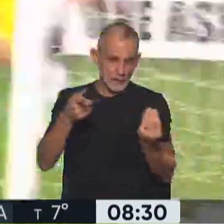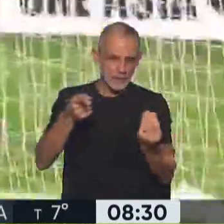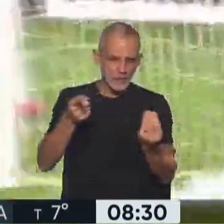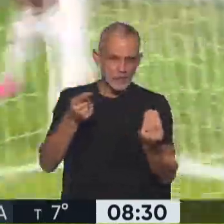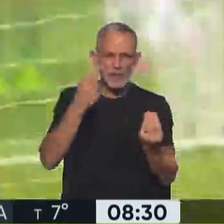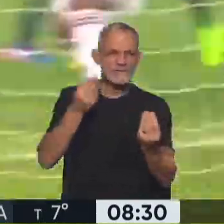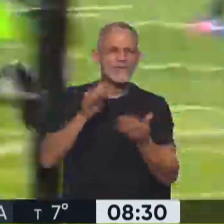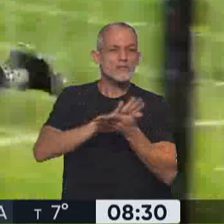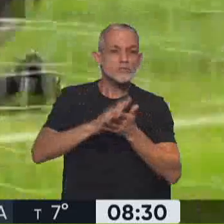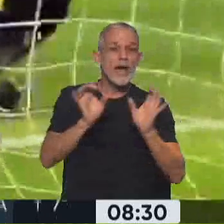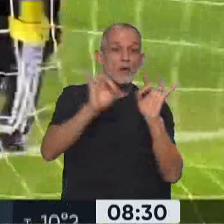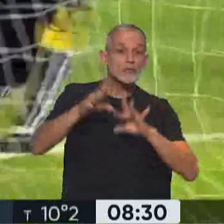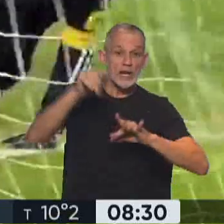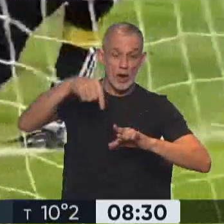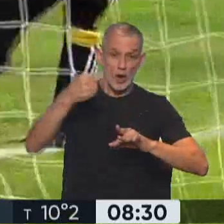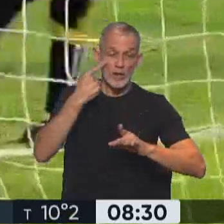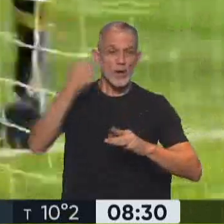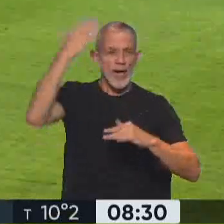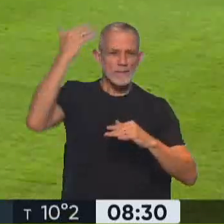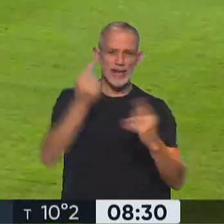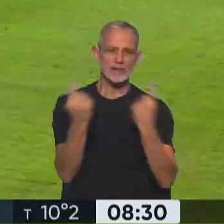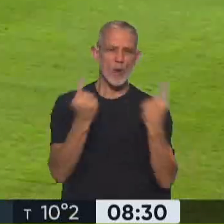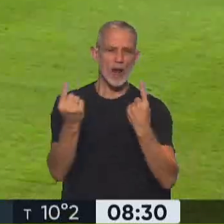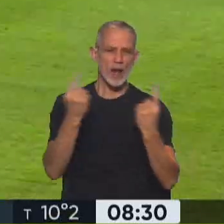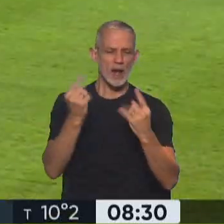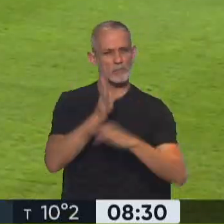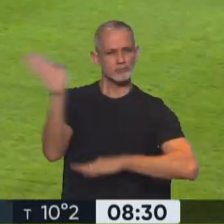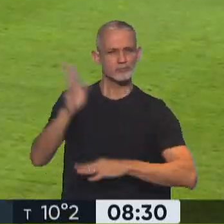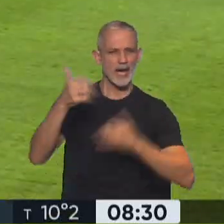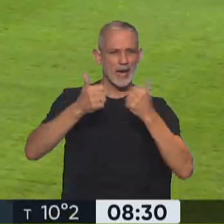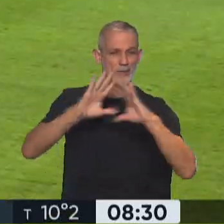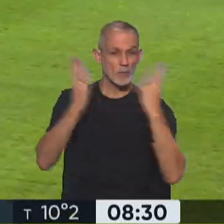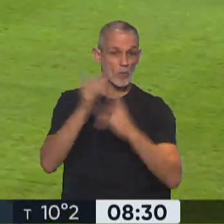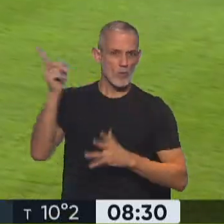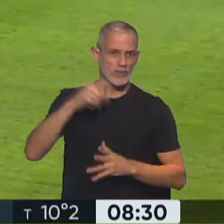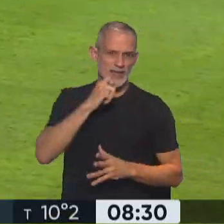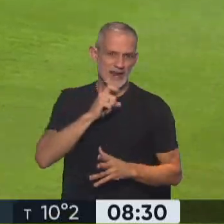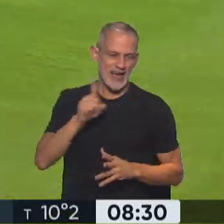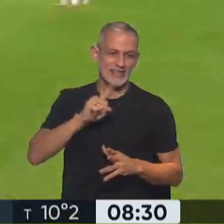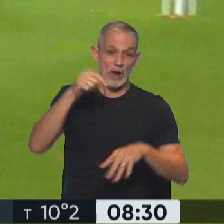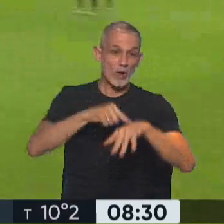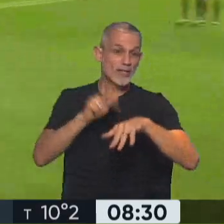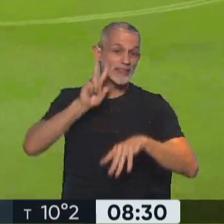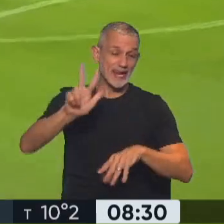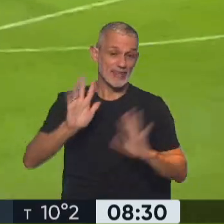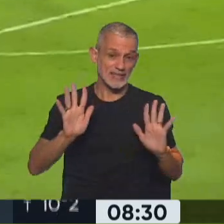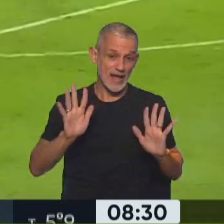de dirimir si Australia o Emiratos Árabes Unidos, aquí está el partido decisivo hoy, 15 horas,